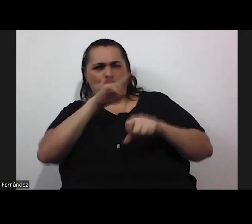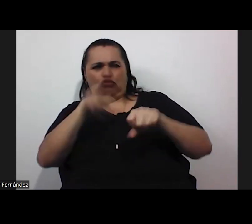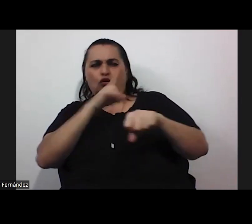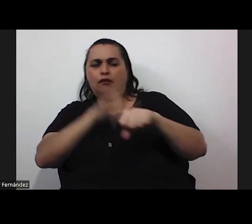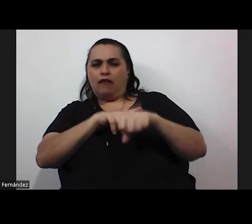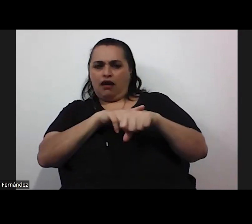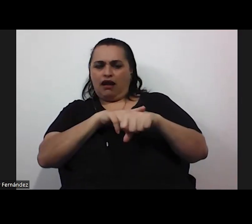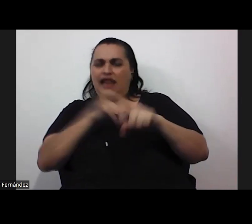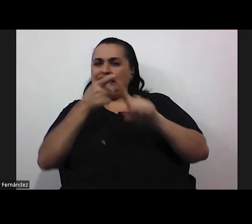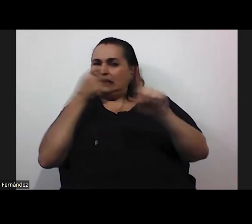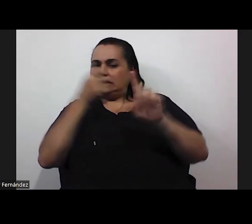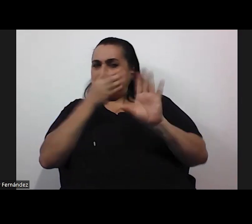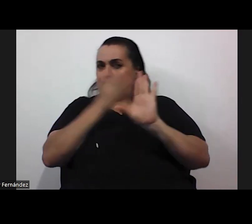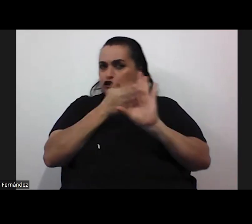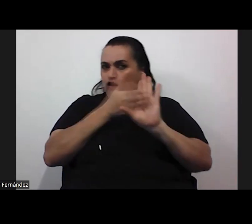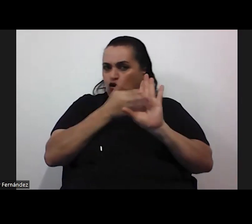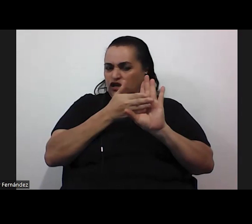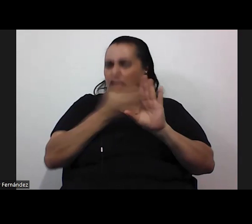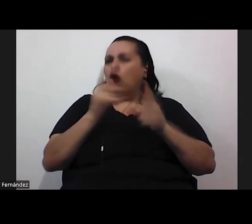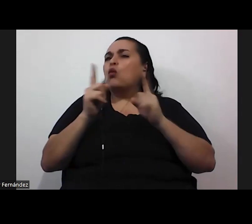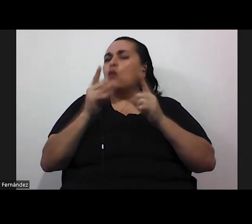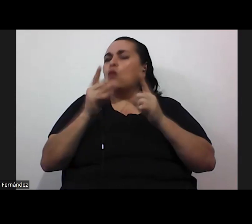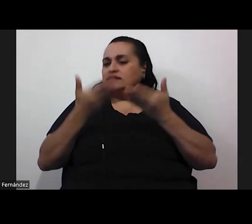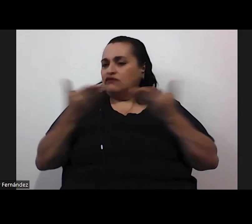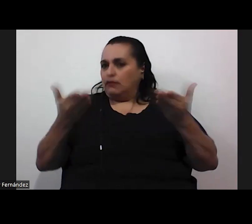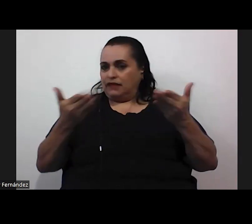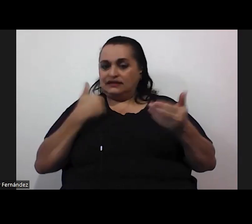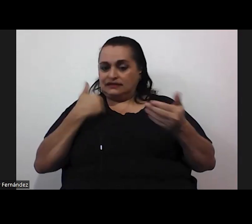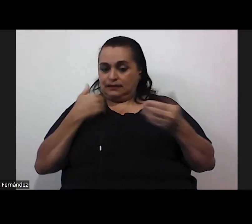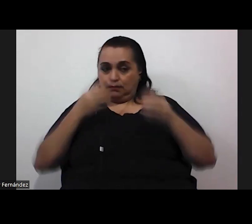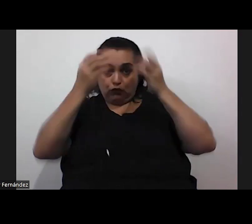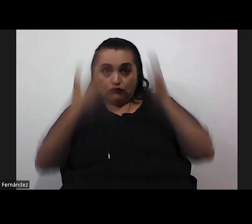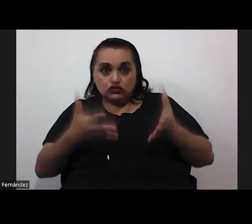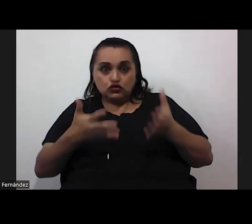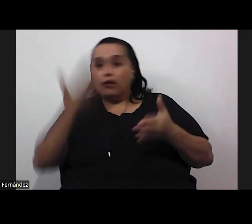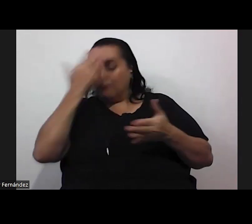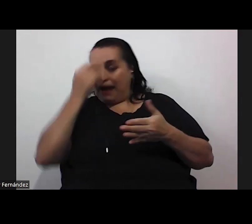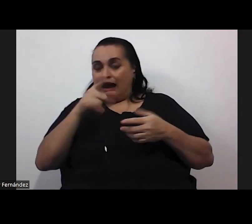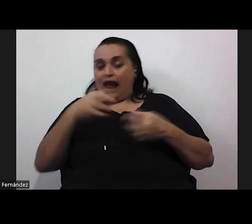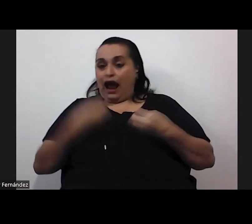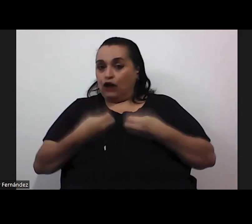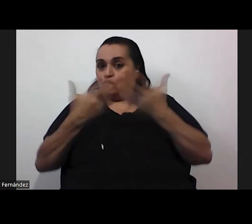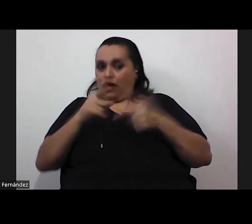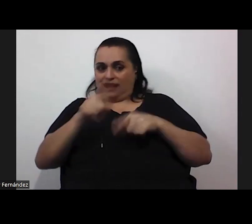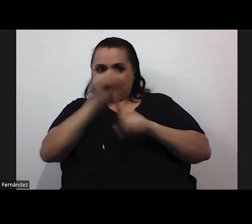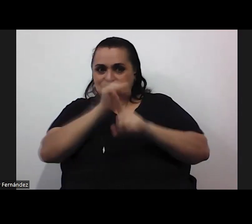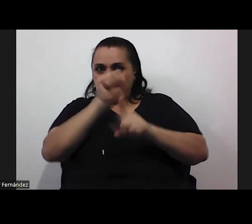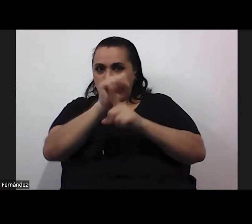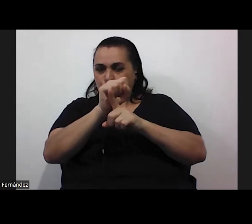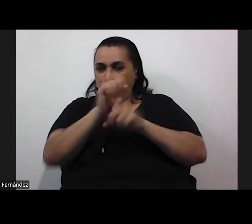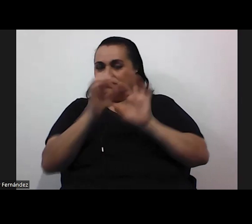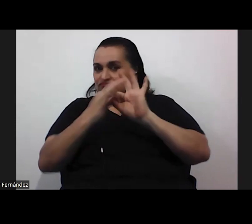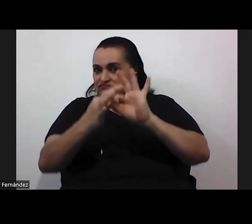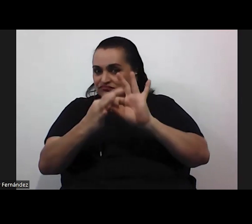la psicología que herramientas podría tener un docente para actuar en esos casos también relacionado nos preguntan que si